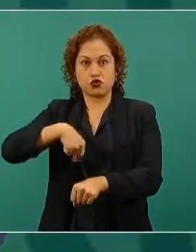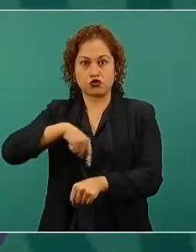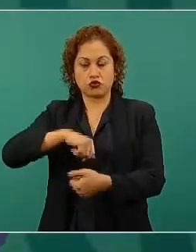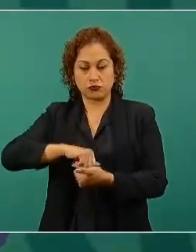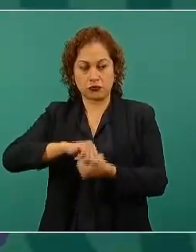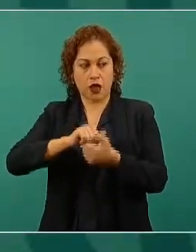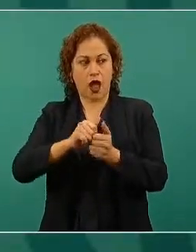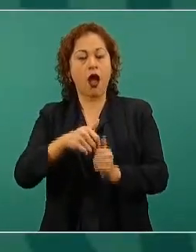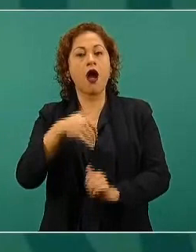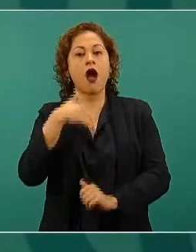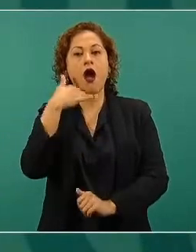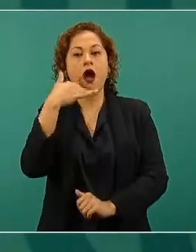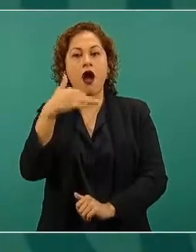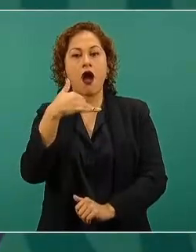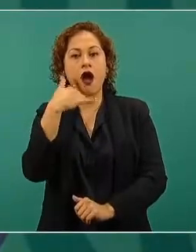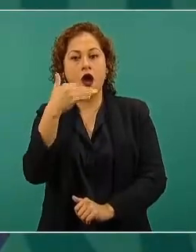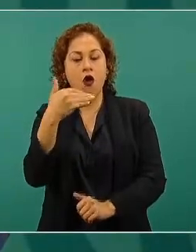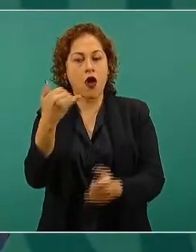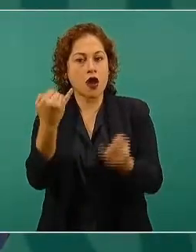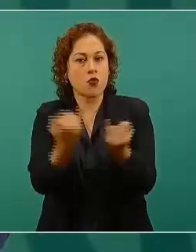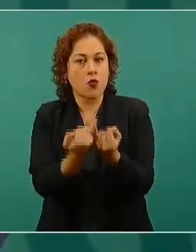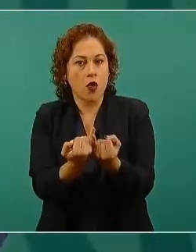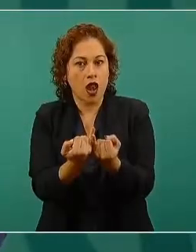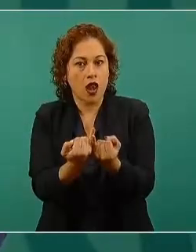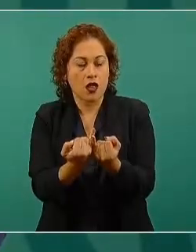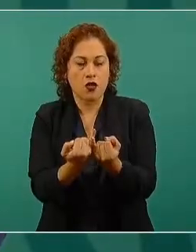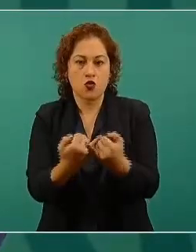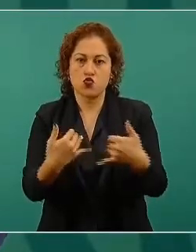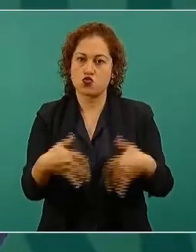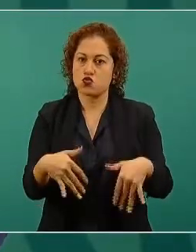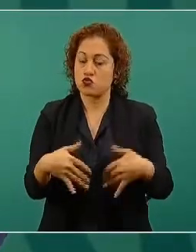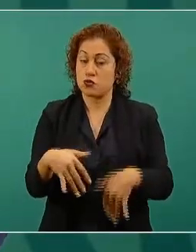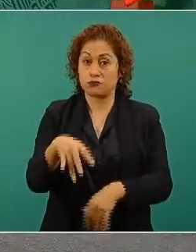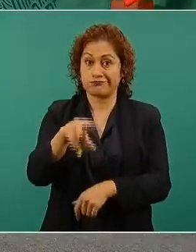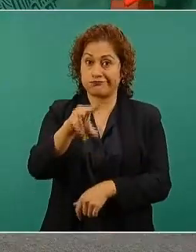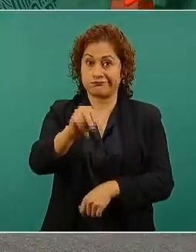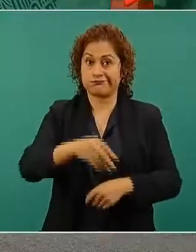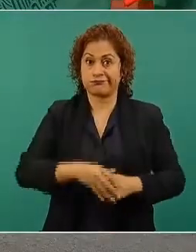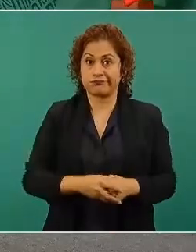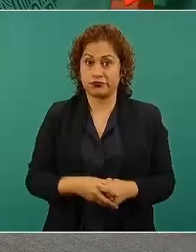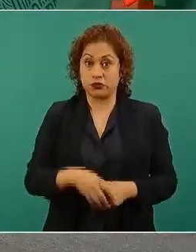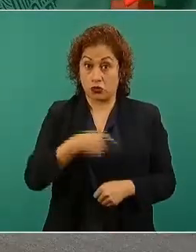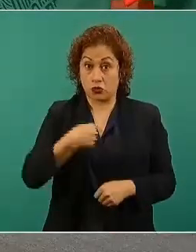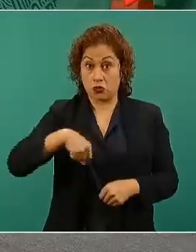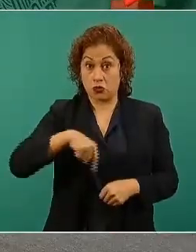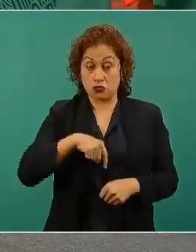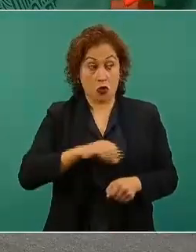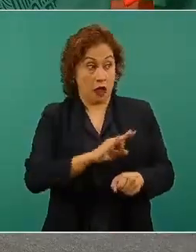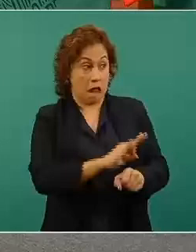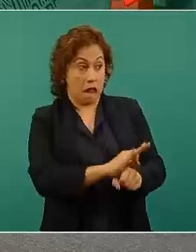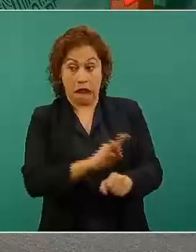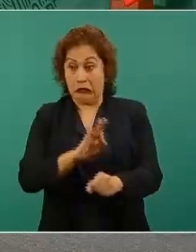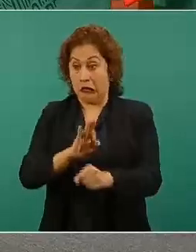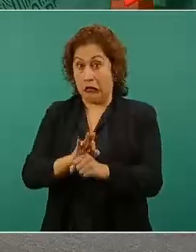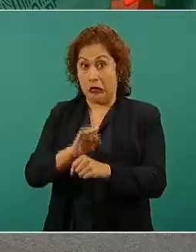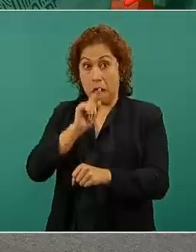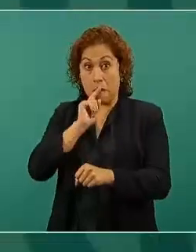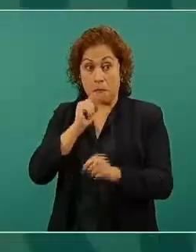seríamos encubridores y nosotros llegamos al gobierno